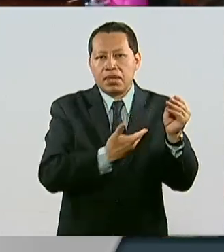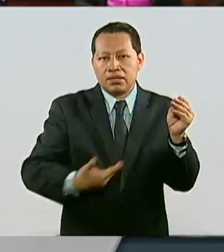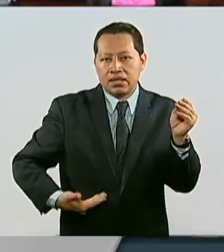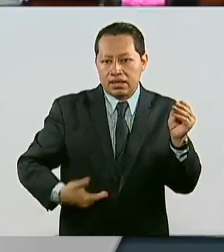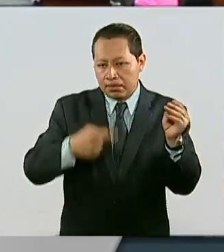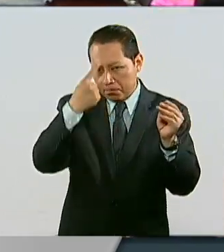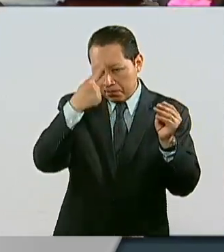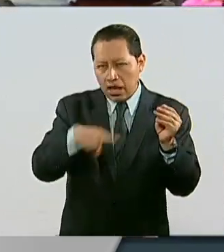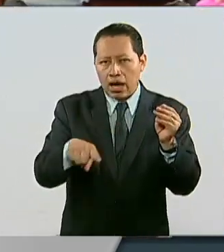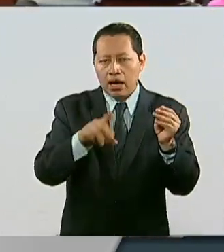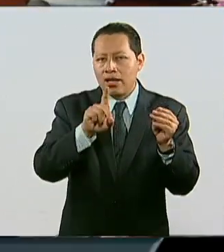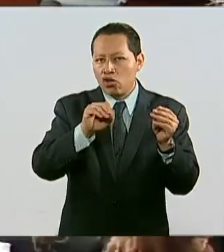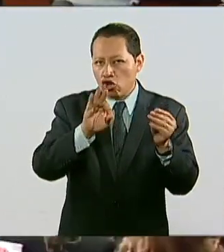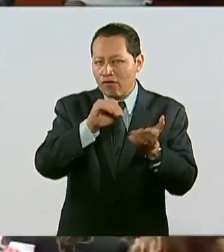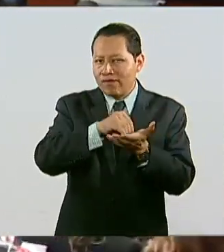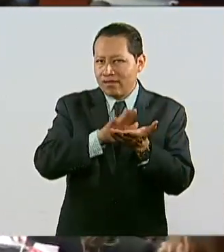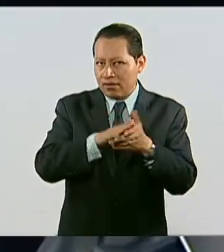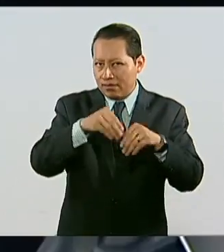para su publicación.